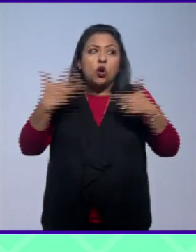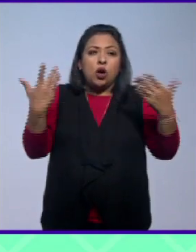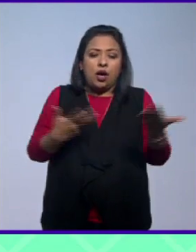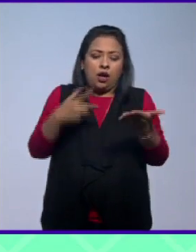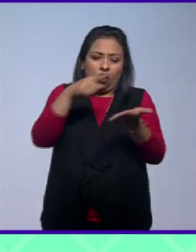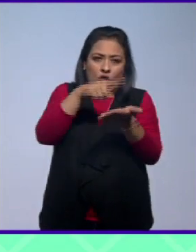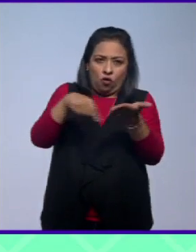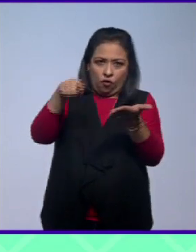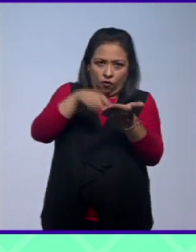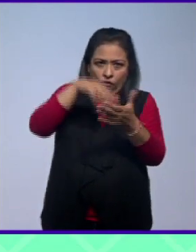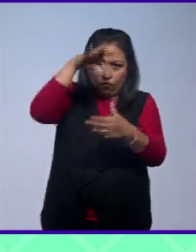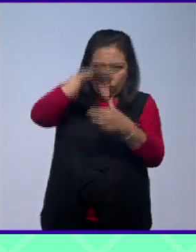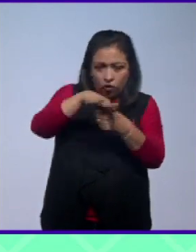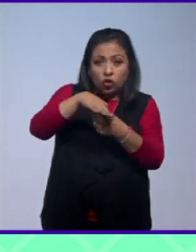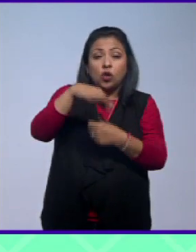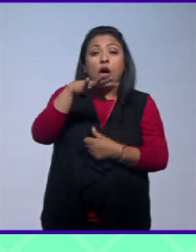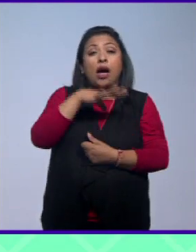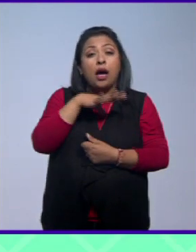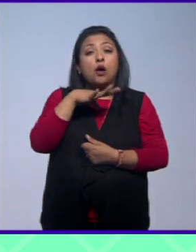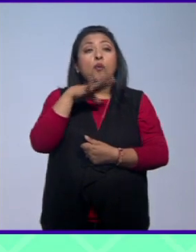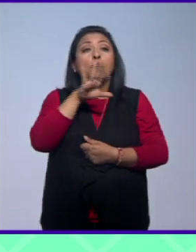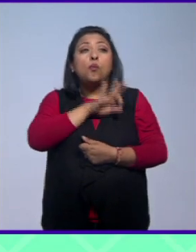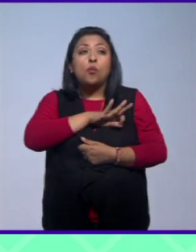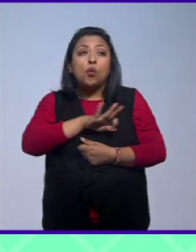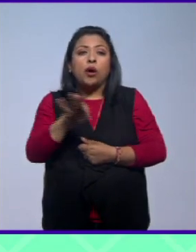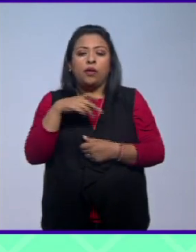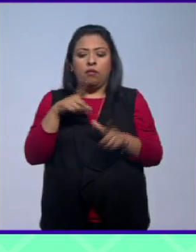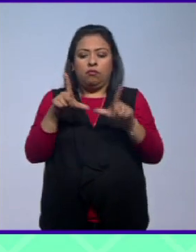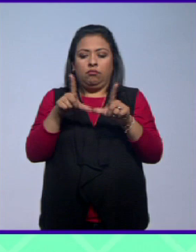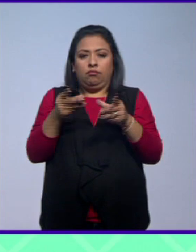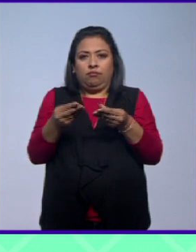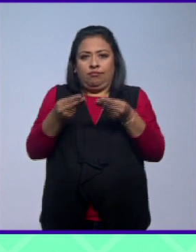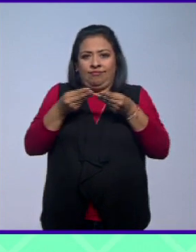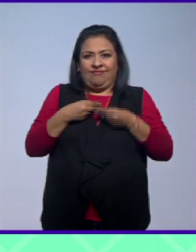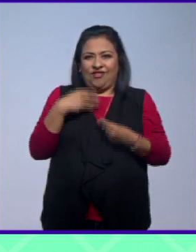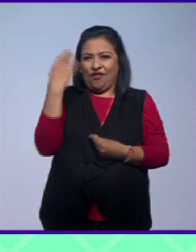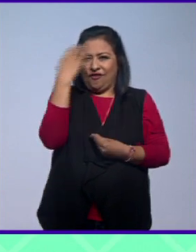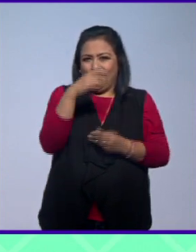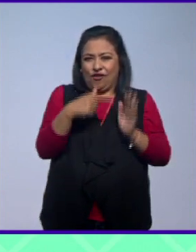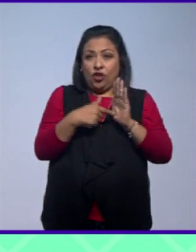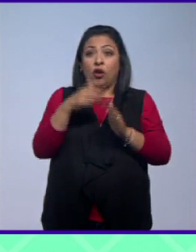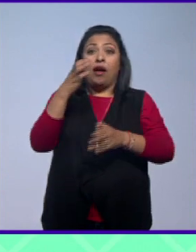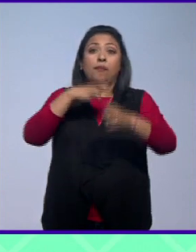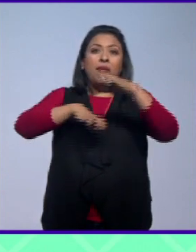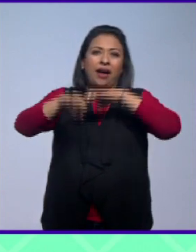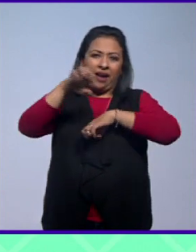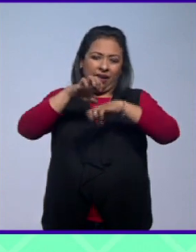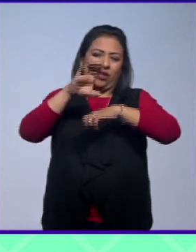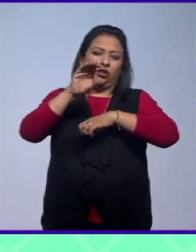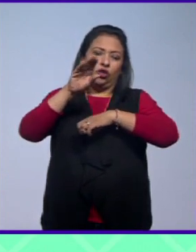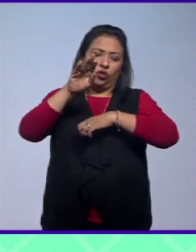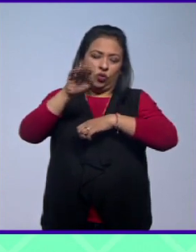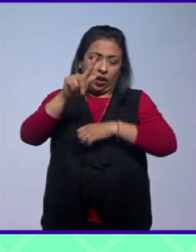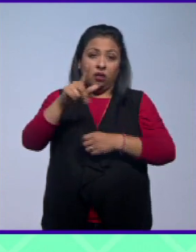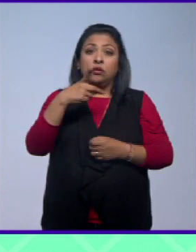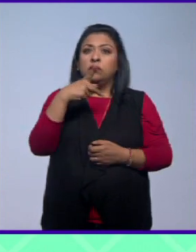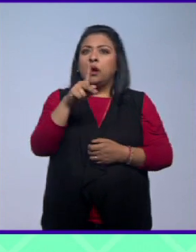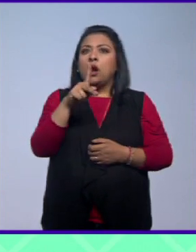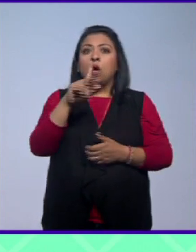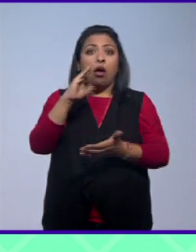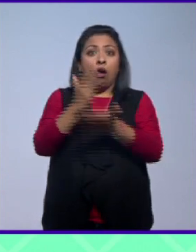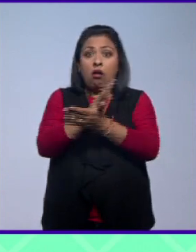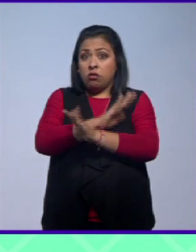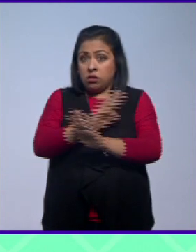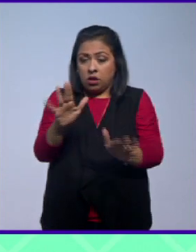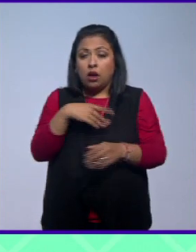pasa por la posibilidad de tener o de obtener la credencial para votar con fotografía en embajadas y consulados pero que no se agota ahí